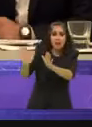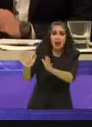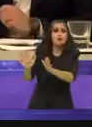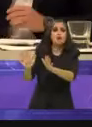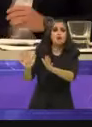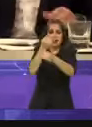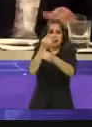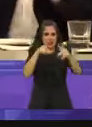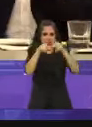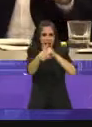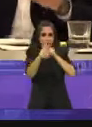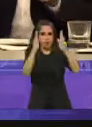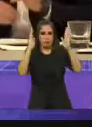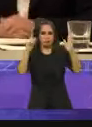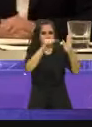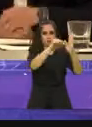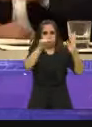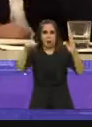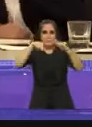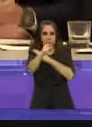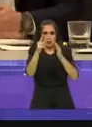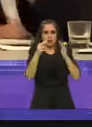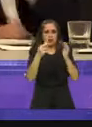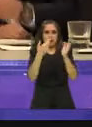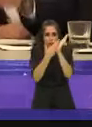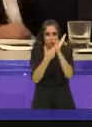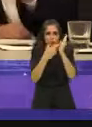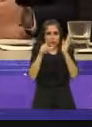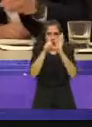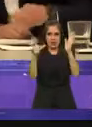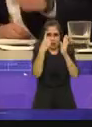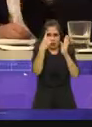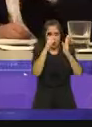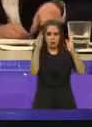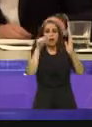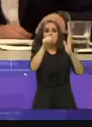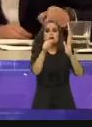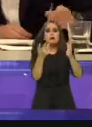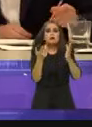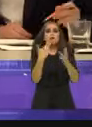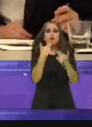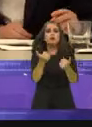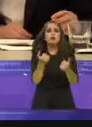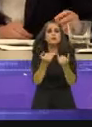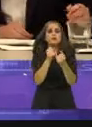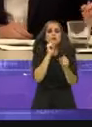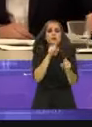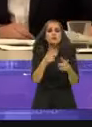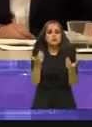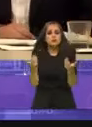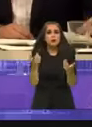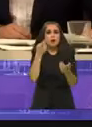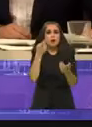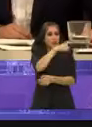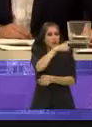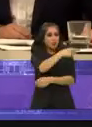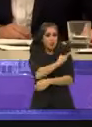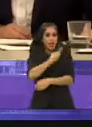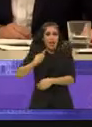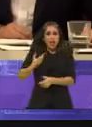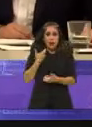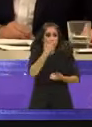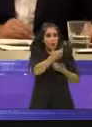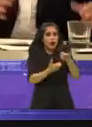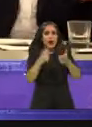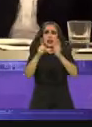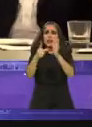fallando. Entonces, ¿cuál finanzas públicas? 32 mil millones de pesos endeudaron al metro y ni siquiera acaban